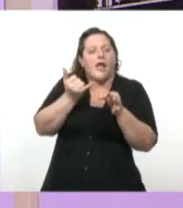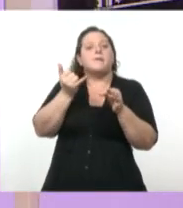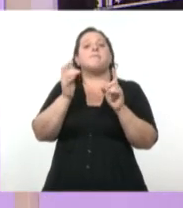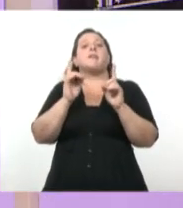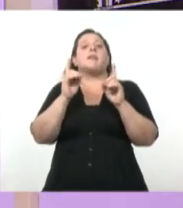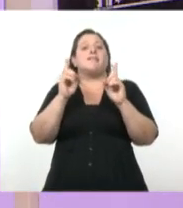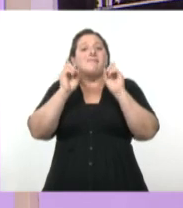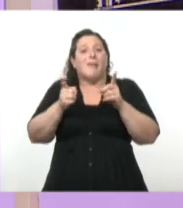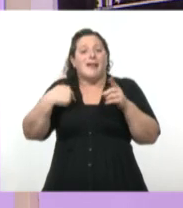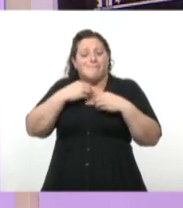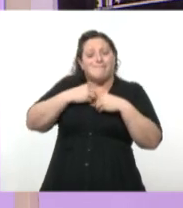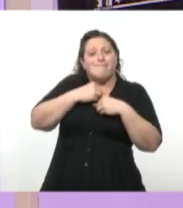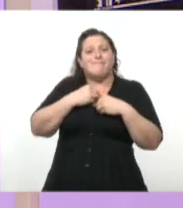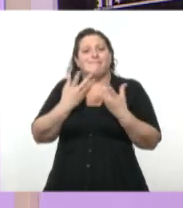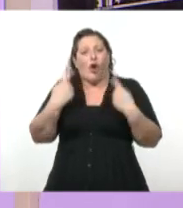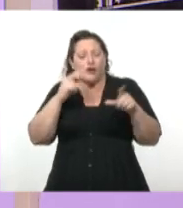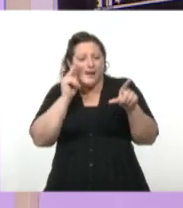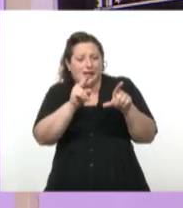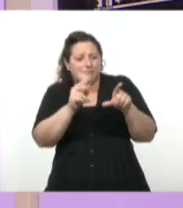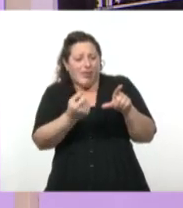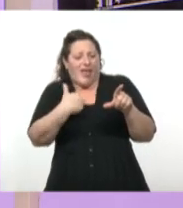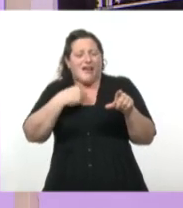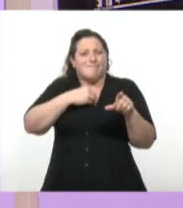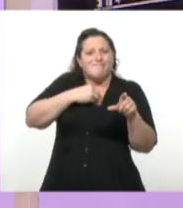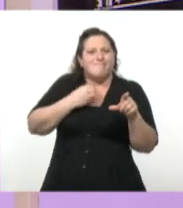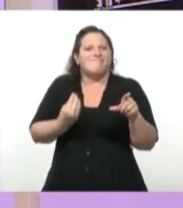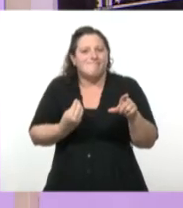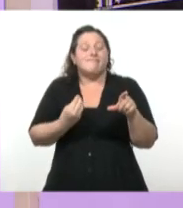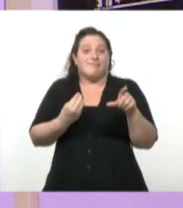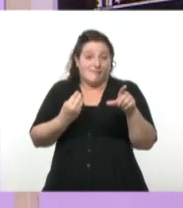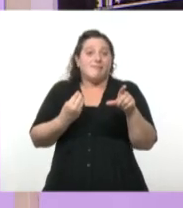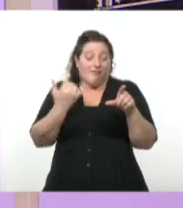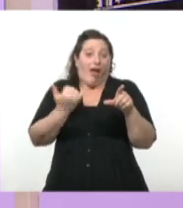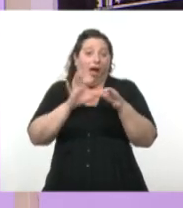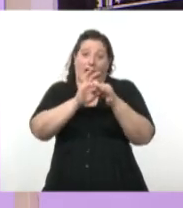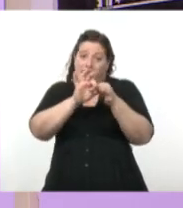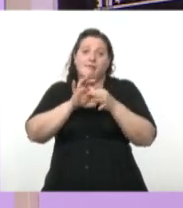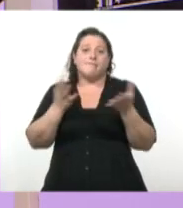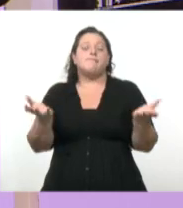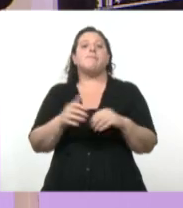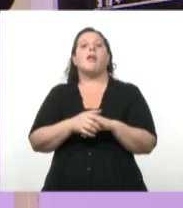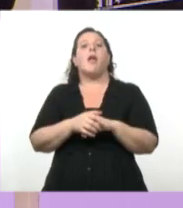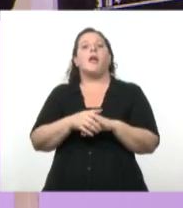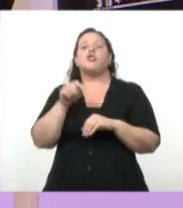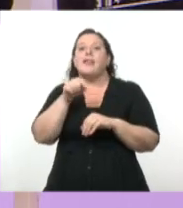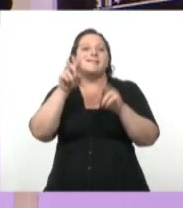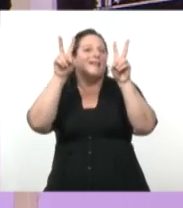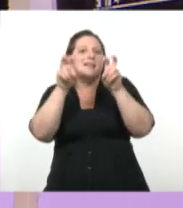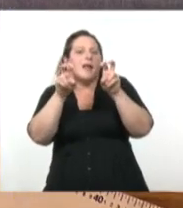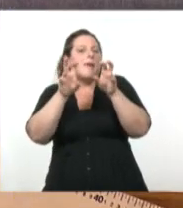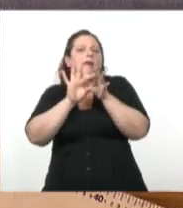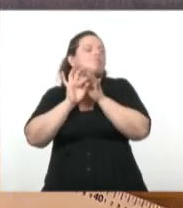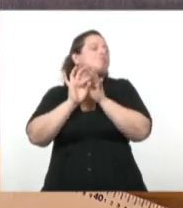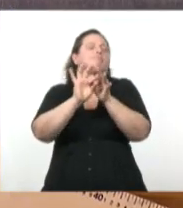que nos pasa con lo que vemos. Entonces, esta relación entre nosotros y lo que vemos es esencial para las artes.